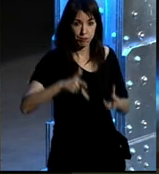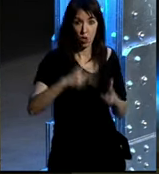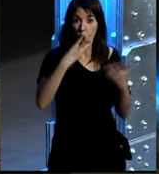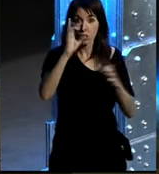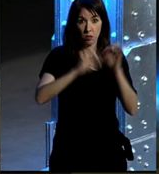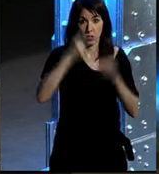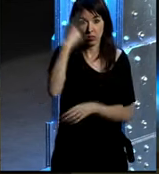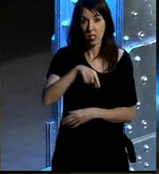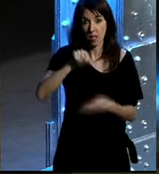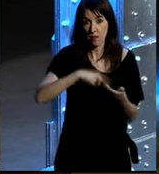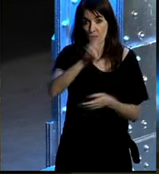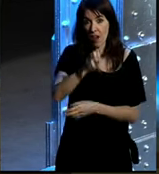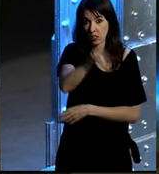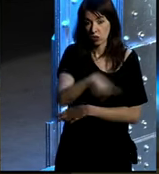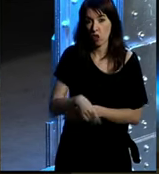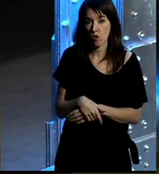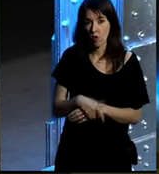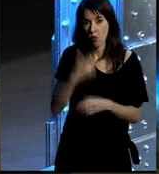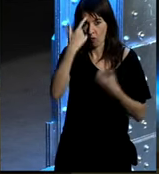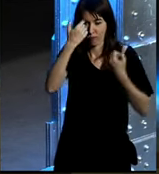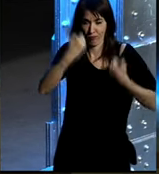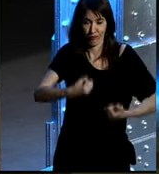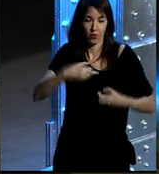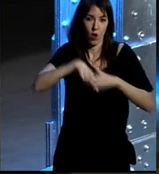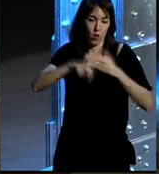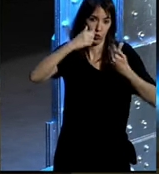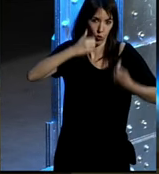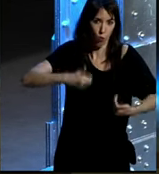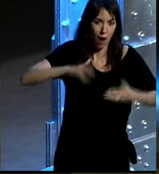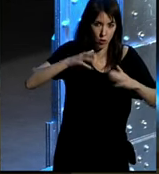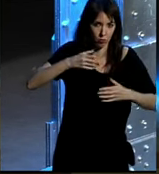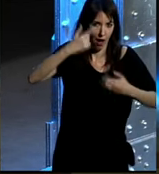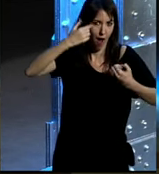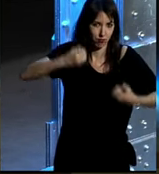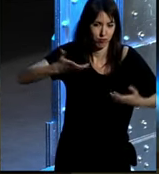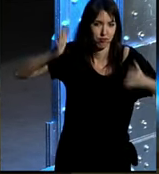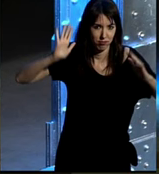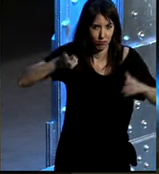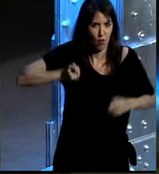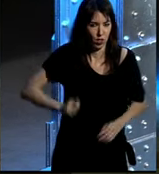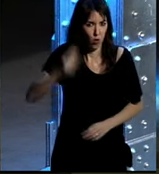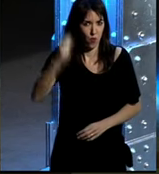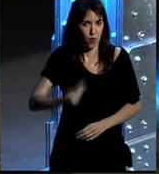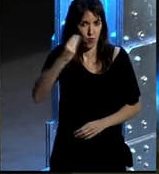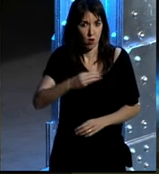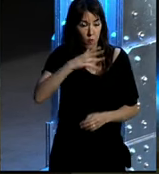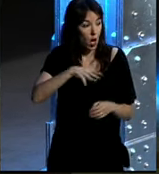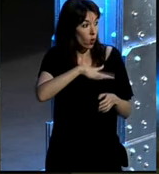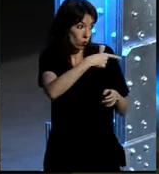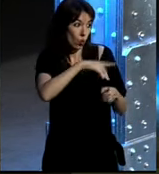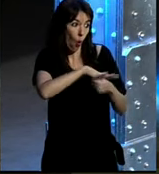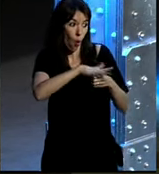en un 80% ya sabes si te va a servir los grandes profesionales de recursos humanos bueno tú me puedes vienes del sector me puedes rebatir